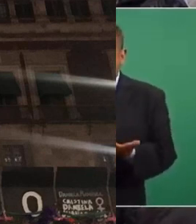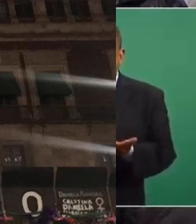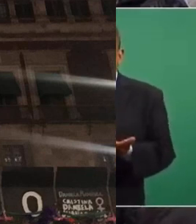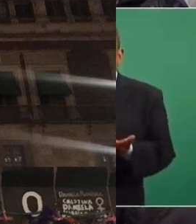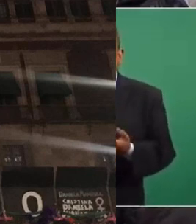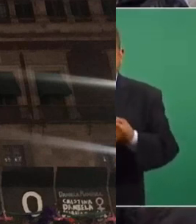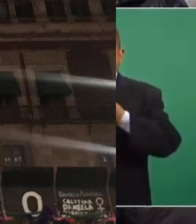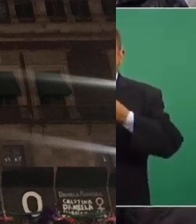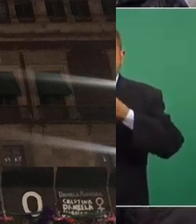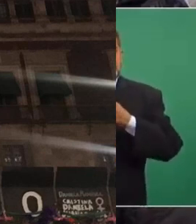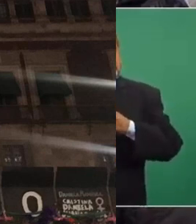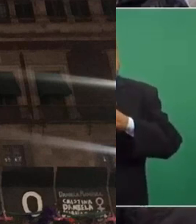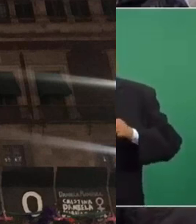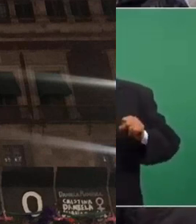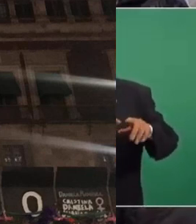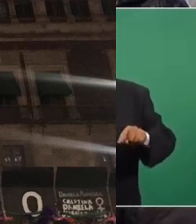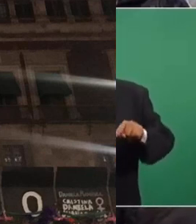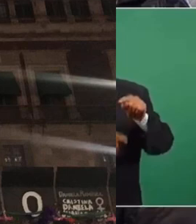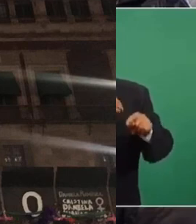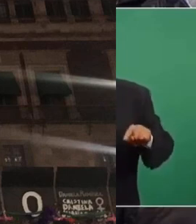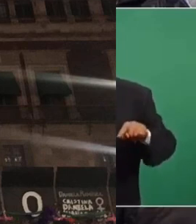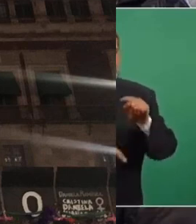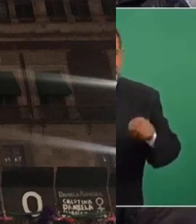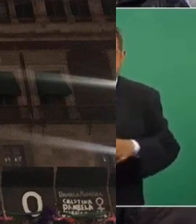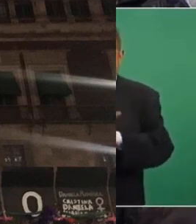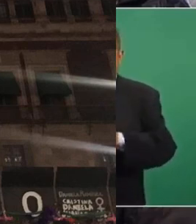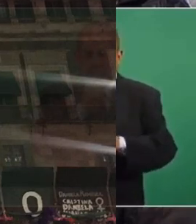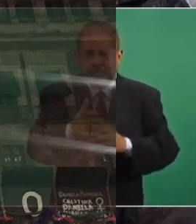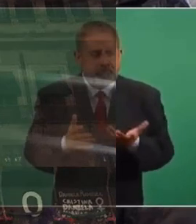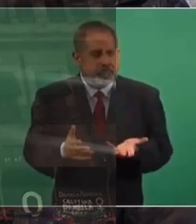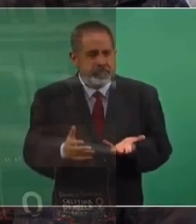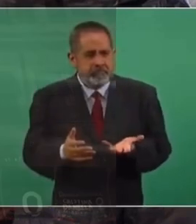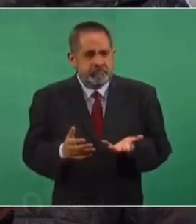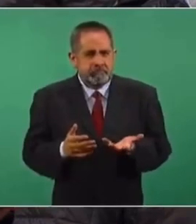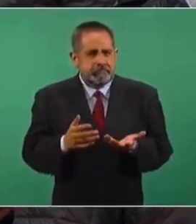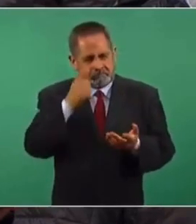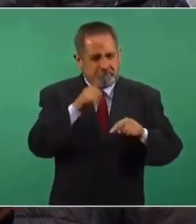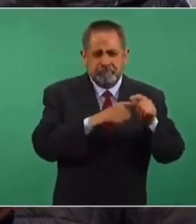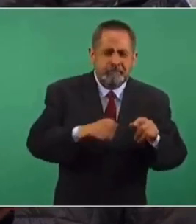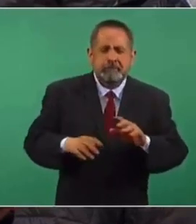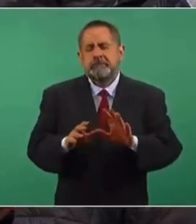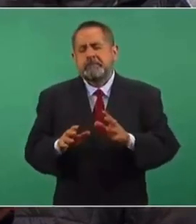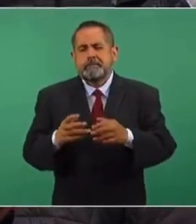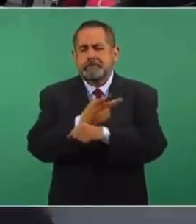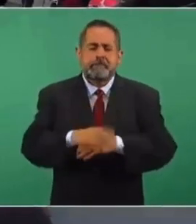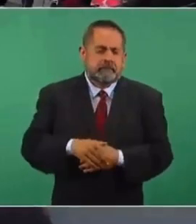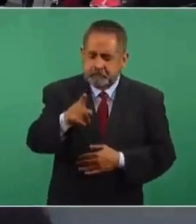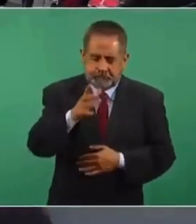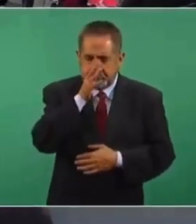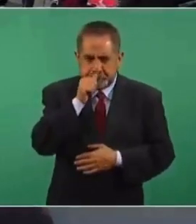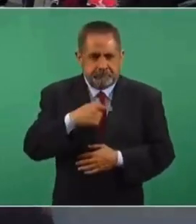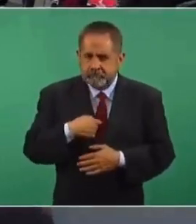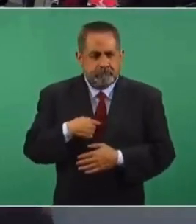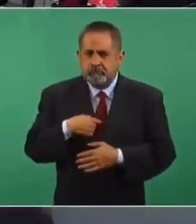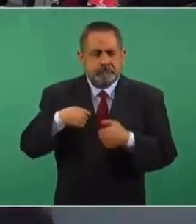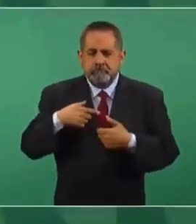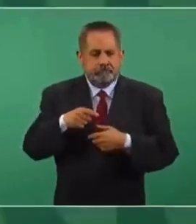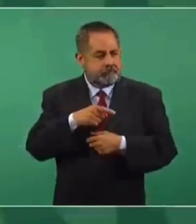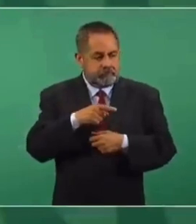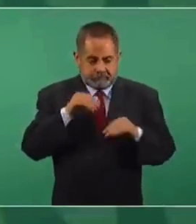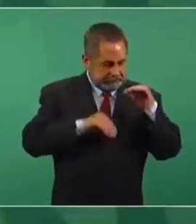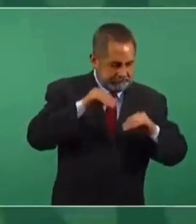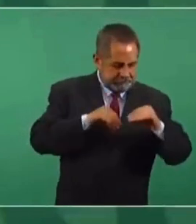paso atrás ni siquiera para decir que se separe la candidatura en lo que es investigado y si no le alcanza el tiempo, pues que ya no sea candidato. Es que no podemos permitir los linchamientos